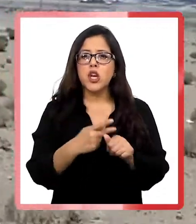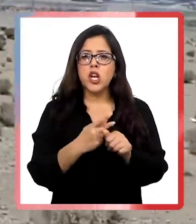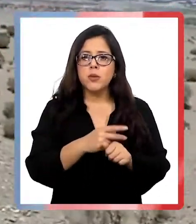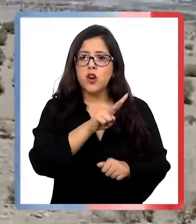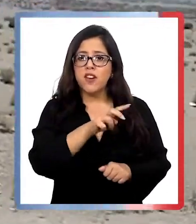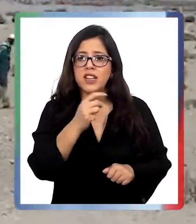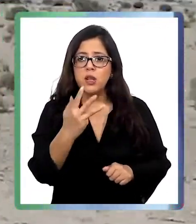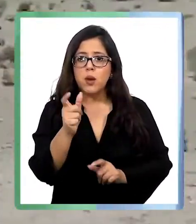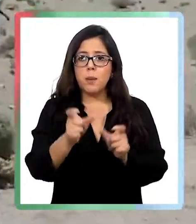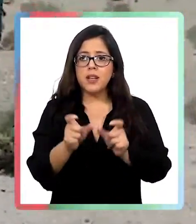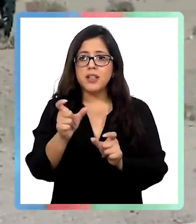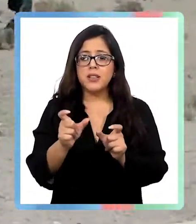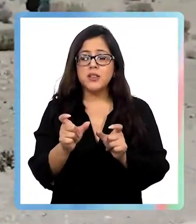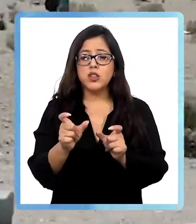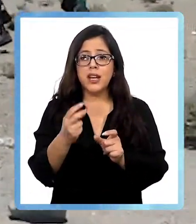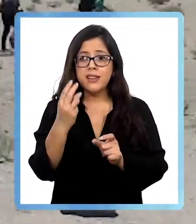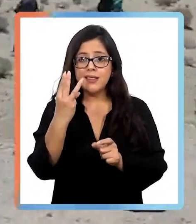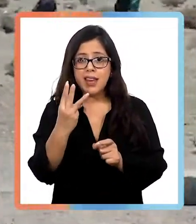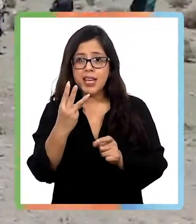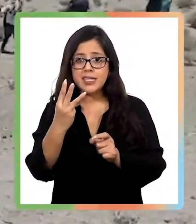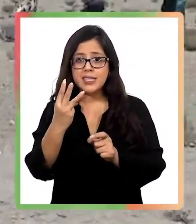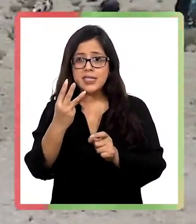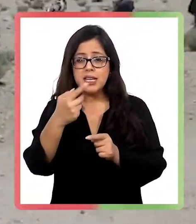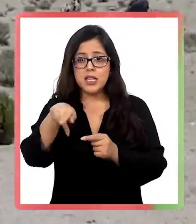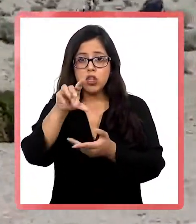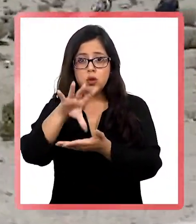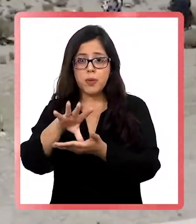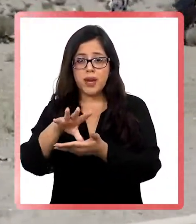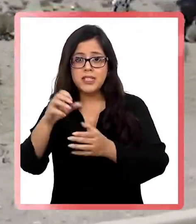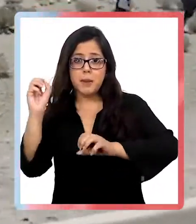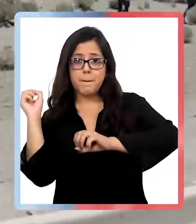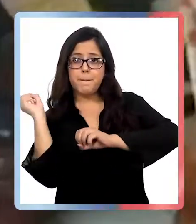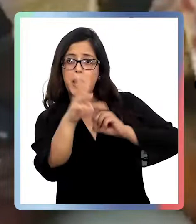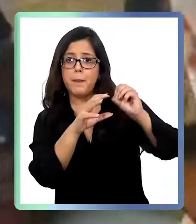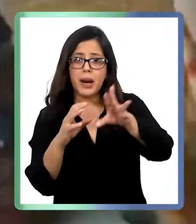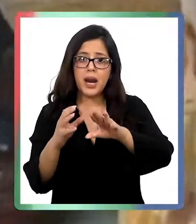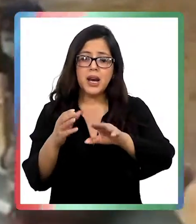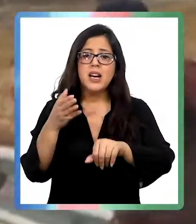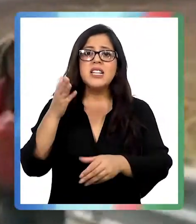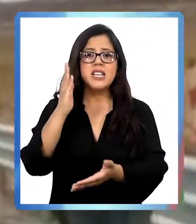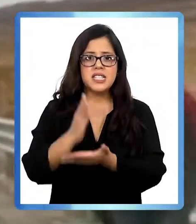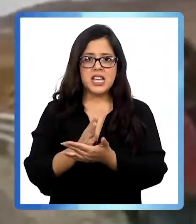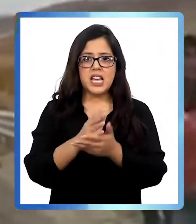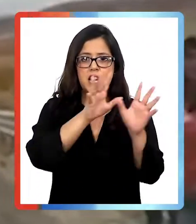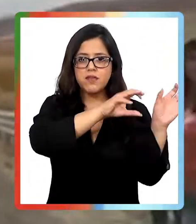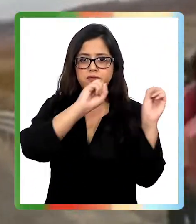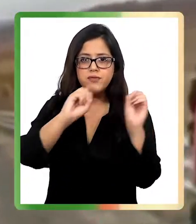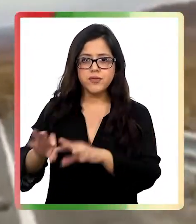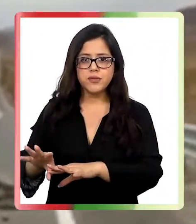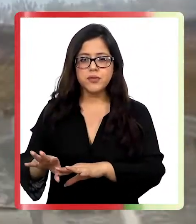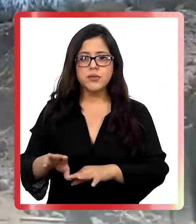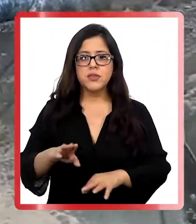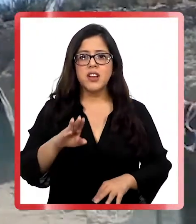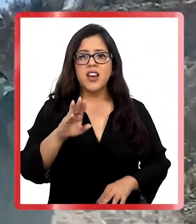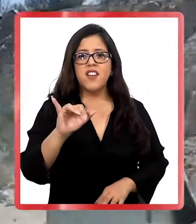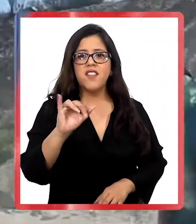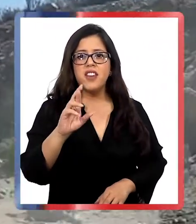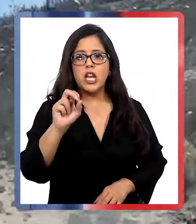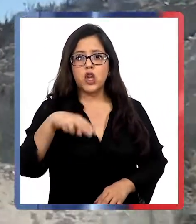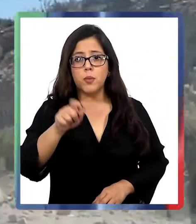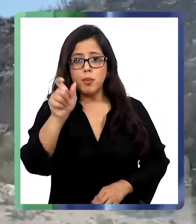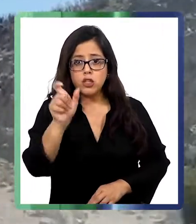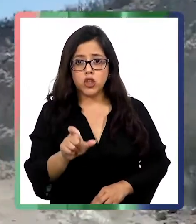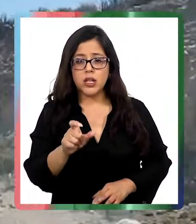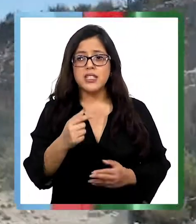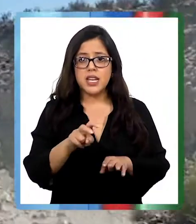del kilómetro 29, tres migrantes le lanzaron piedras para detener el camión y pedirles que los llevara. Bayron se bajó